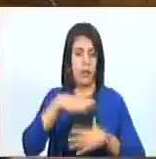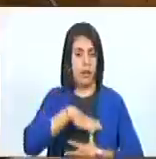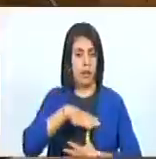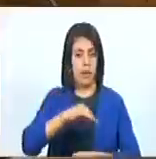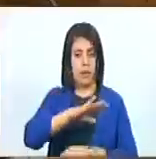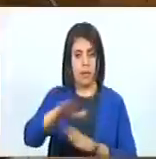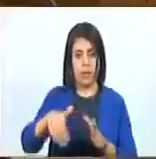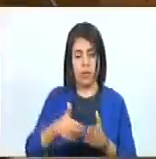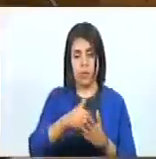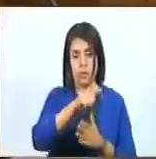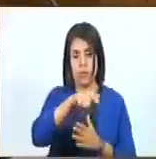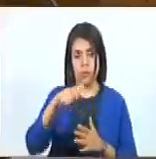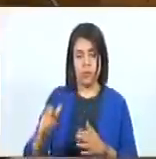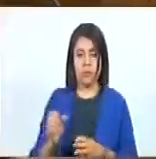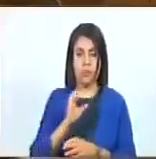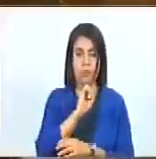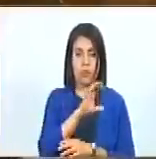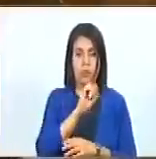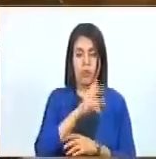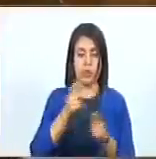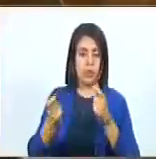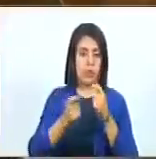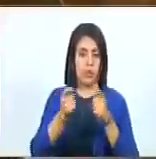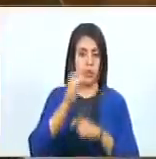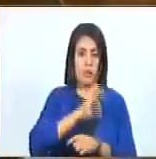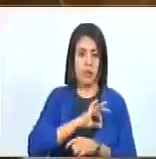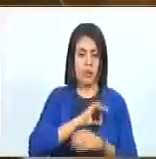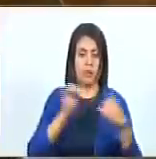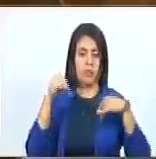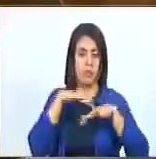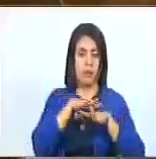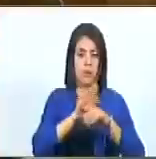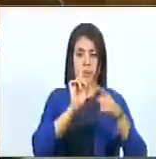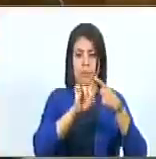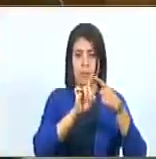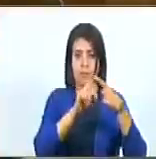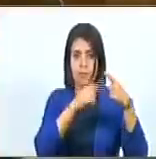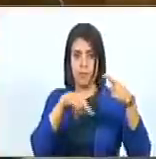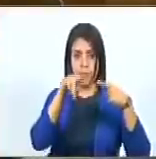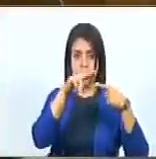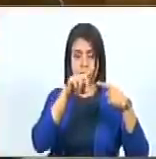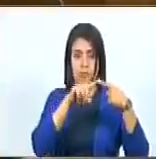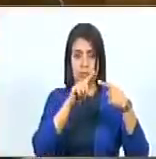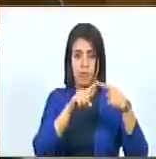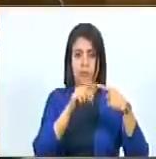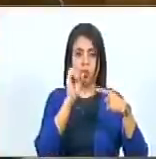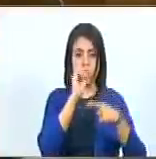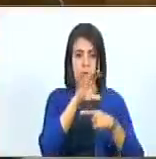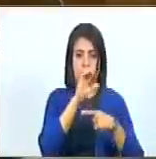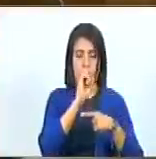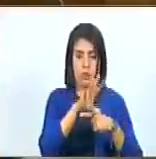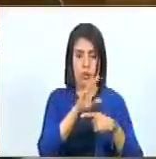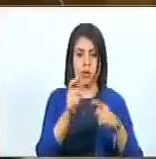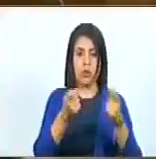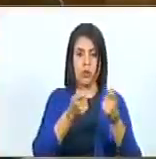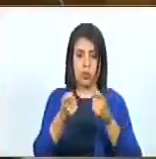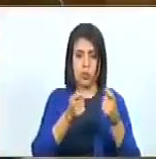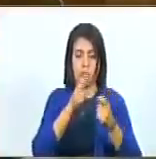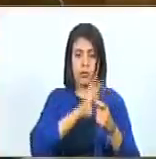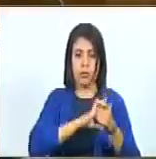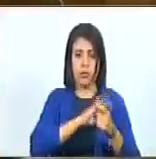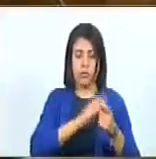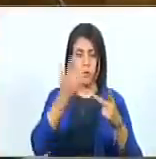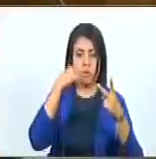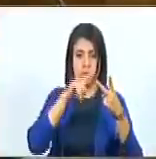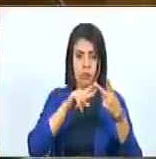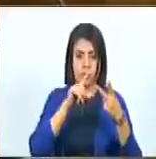colectivos. El Consejo de Contraloría Social está integrado por los siguientes niveles. 1. Consejo Nacional de Contraloría Social.